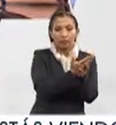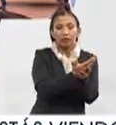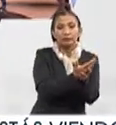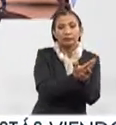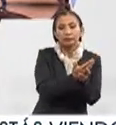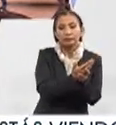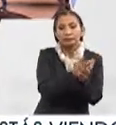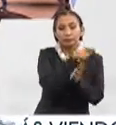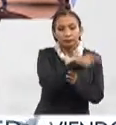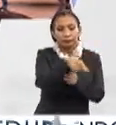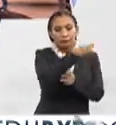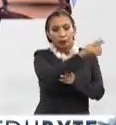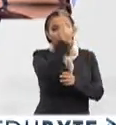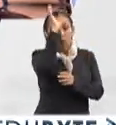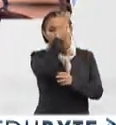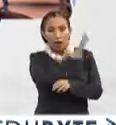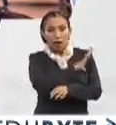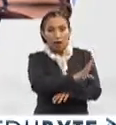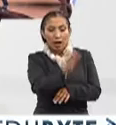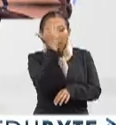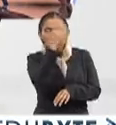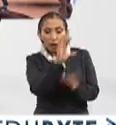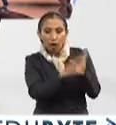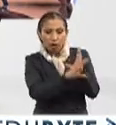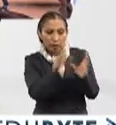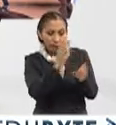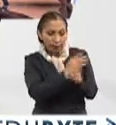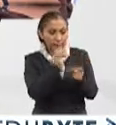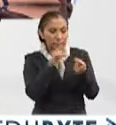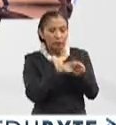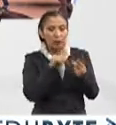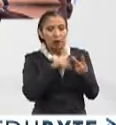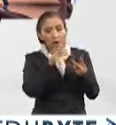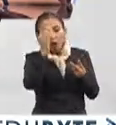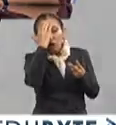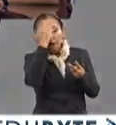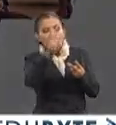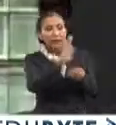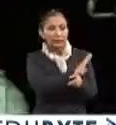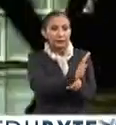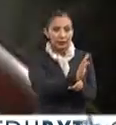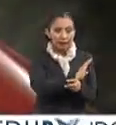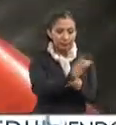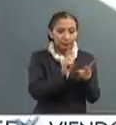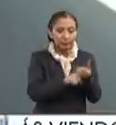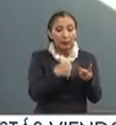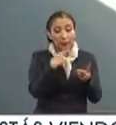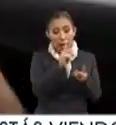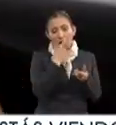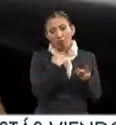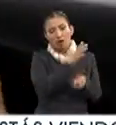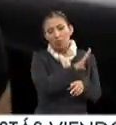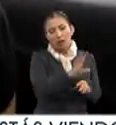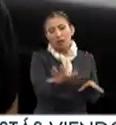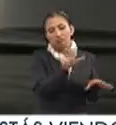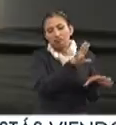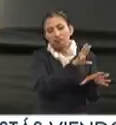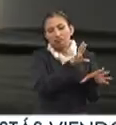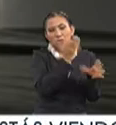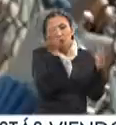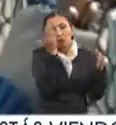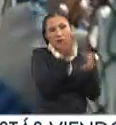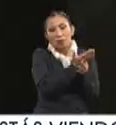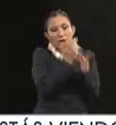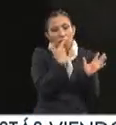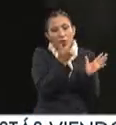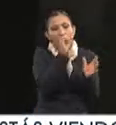tiene que ver con cultura general y con conocimiento cinematográfico, pero es bastante general, es una etapa